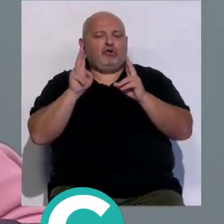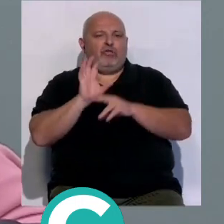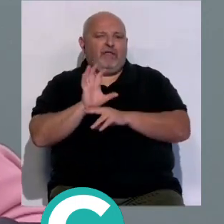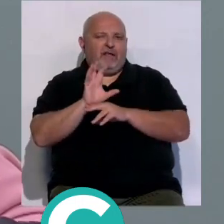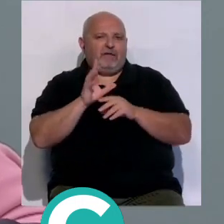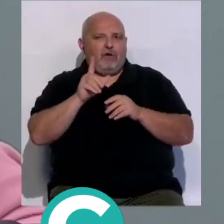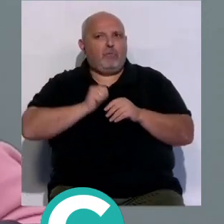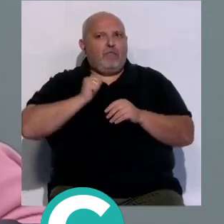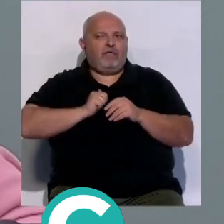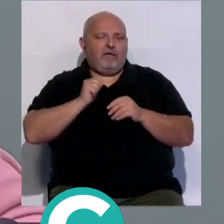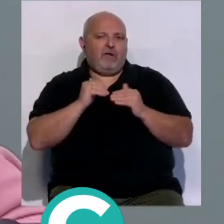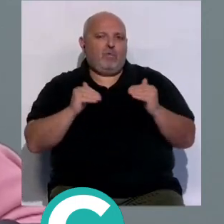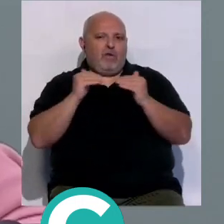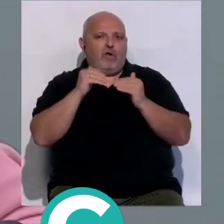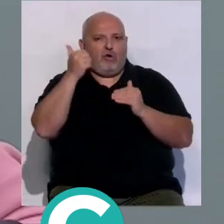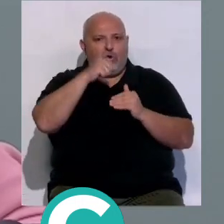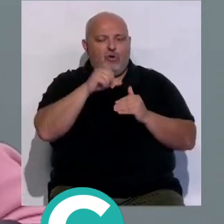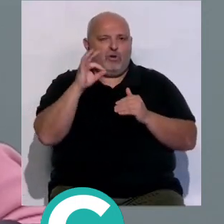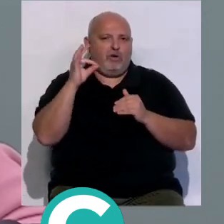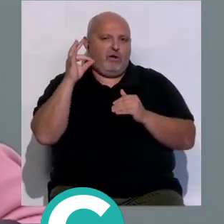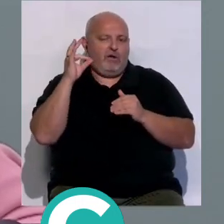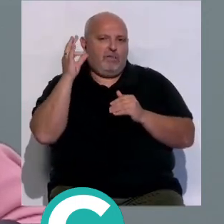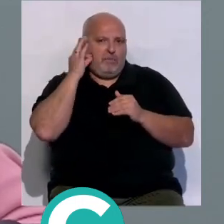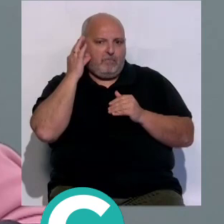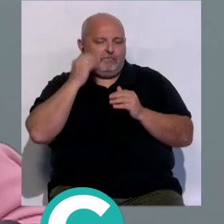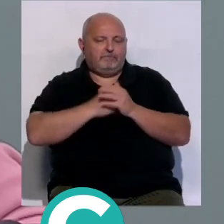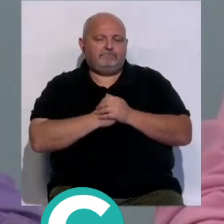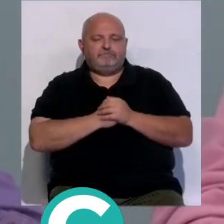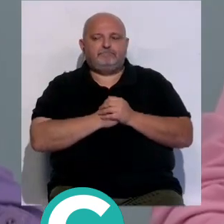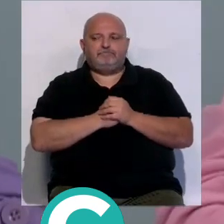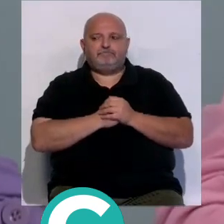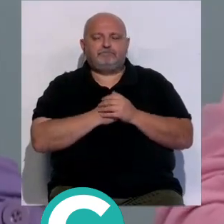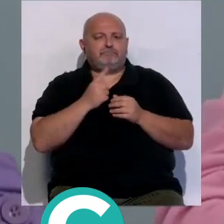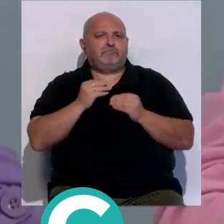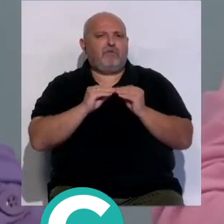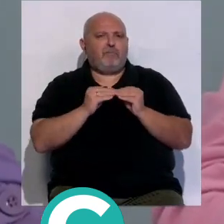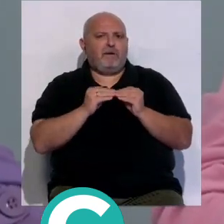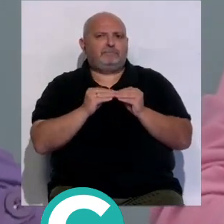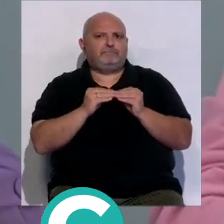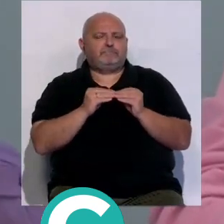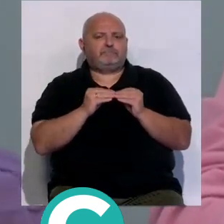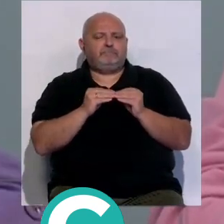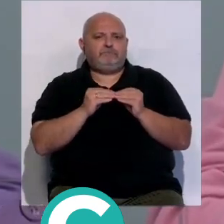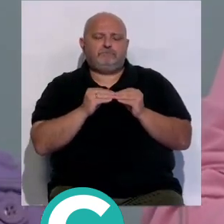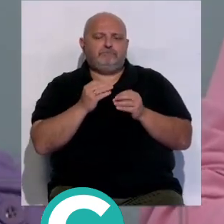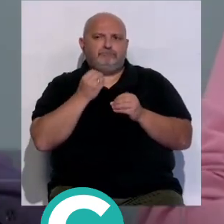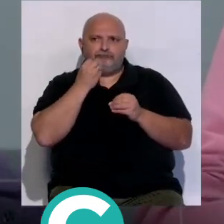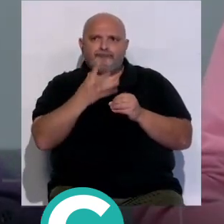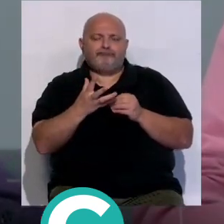oportunidades que den de ser iguales entre hombres entre hombres y mujeres y es una forma como